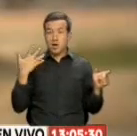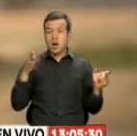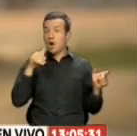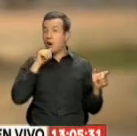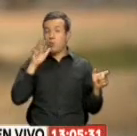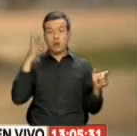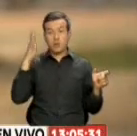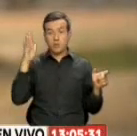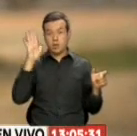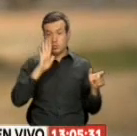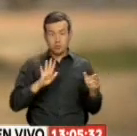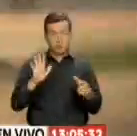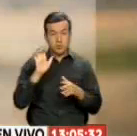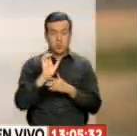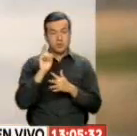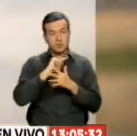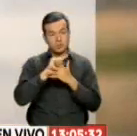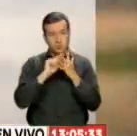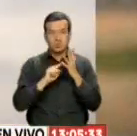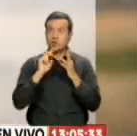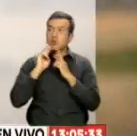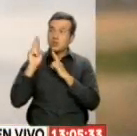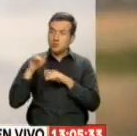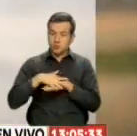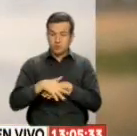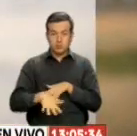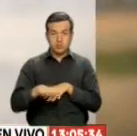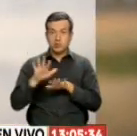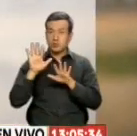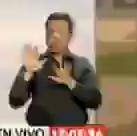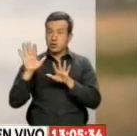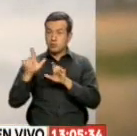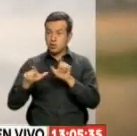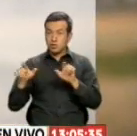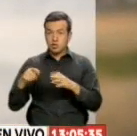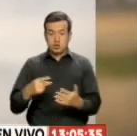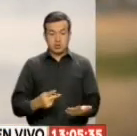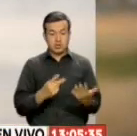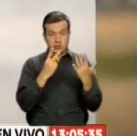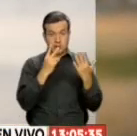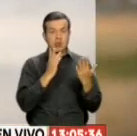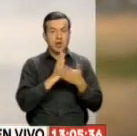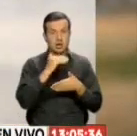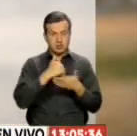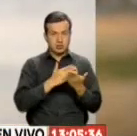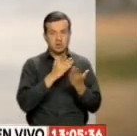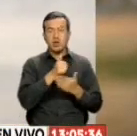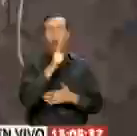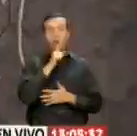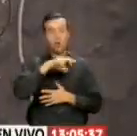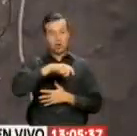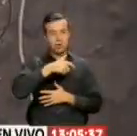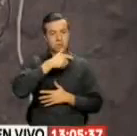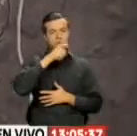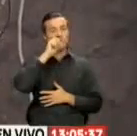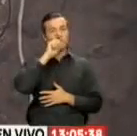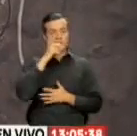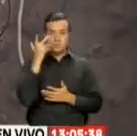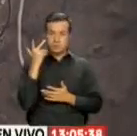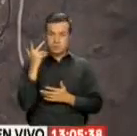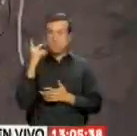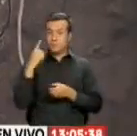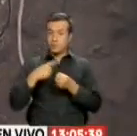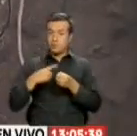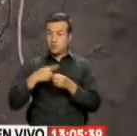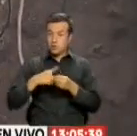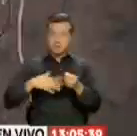En el Ecuador, gracias a diversas fuentes, 7 de cada 10 pobladores acceden a agua segura para beber. En el caso de